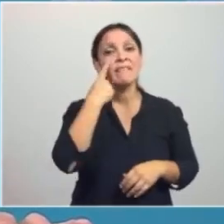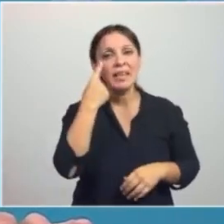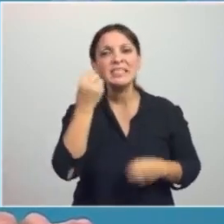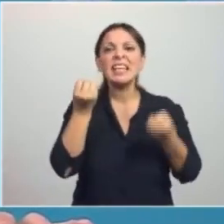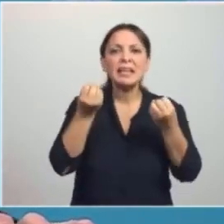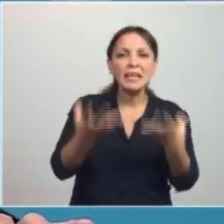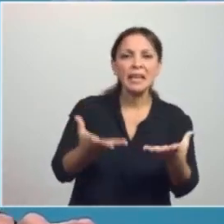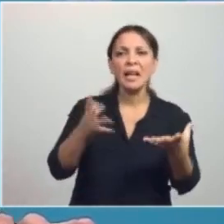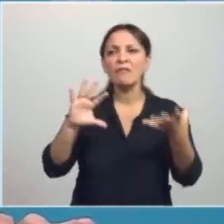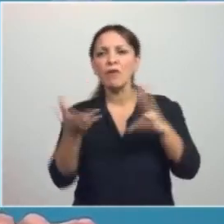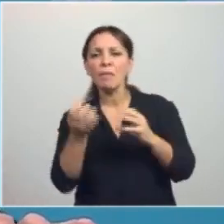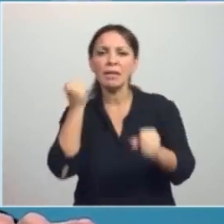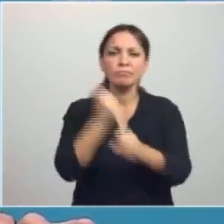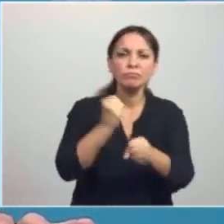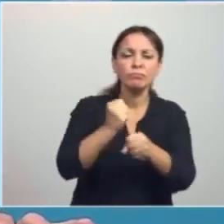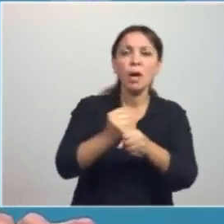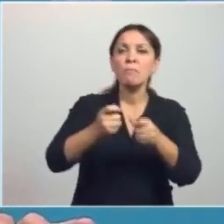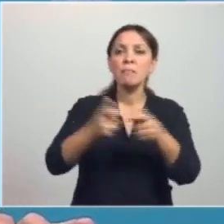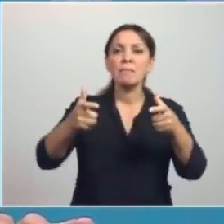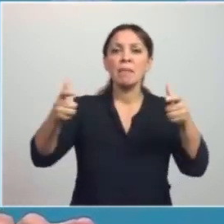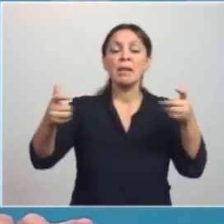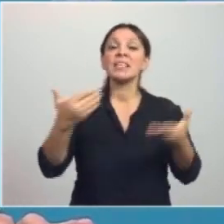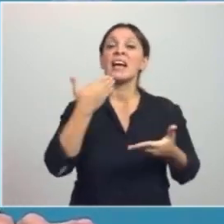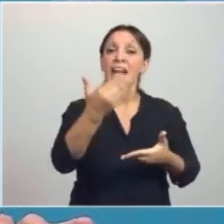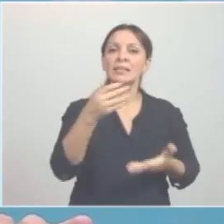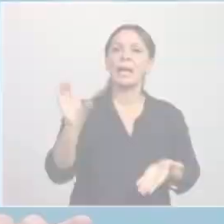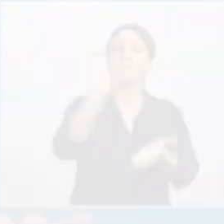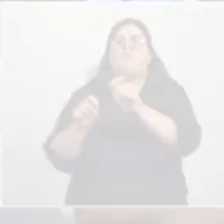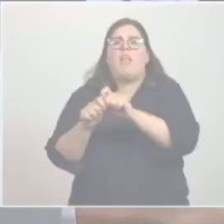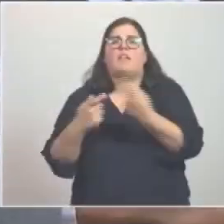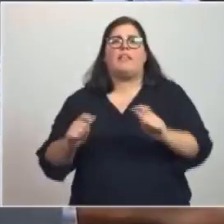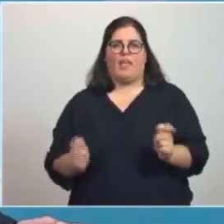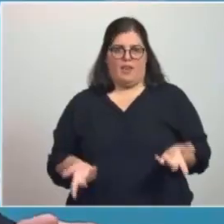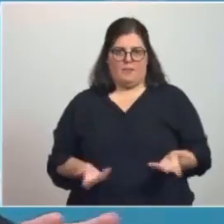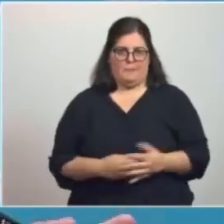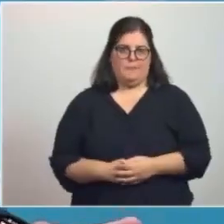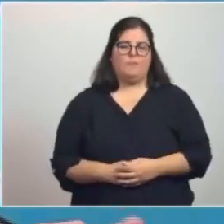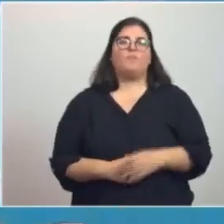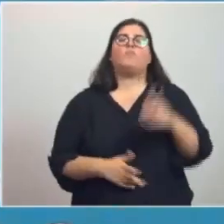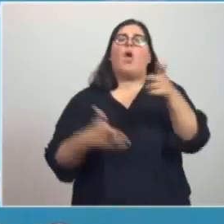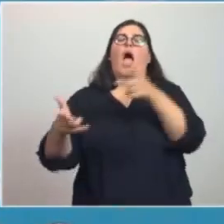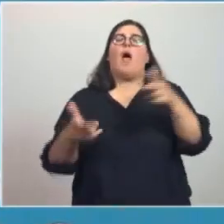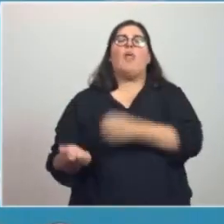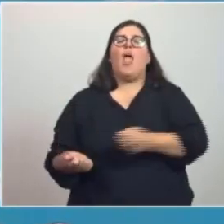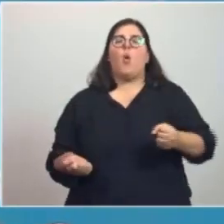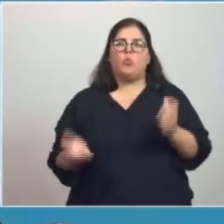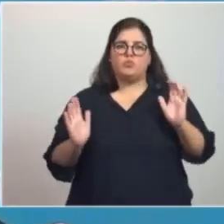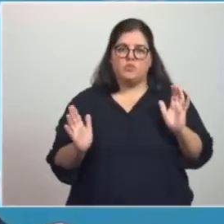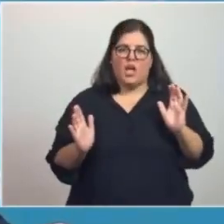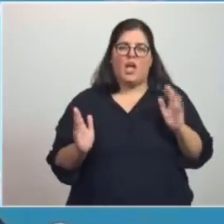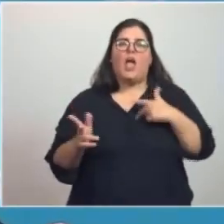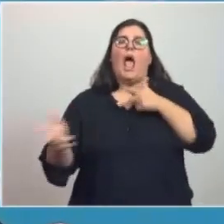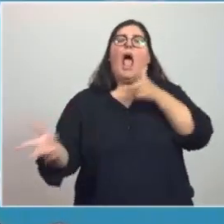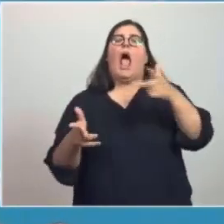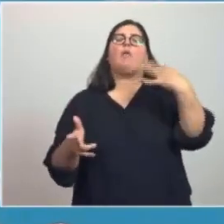el trabajo se multiplica por la inversión pública que están haciendo ustedes. Cuando hablan de ajuste, cuando hablan de